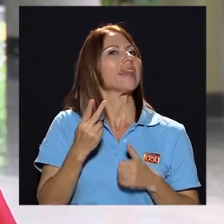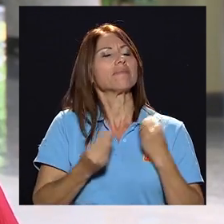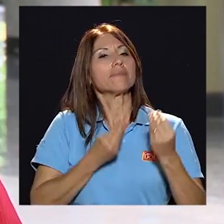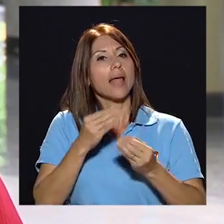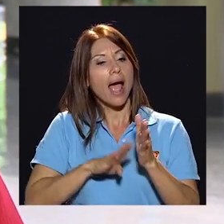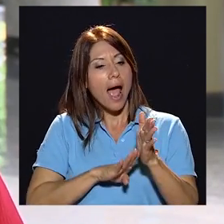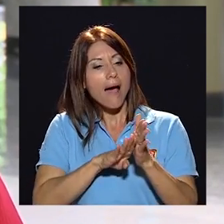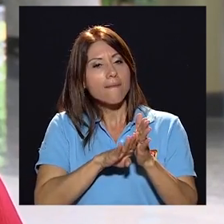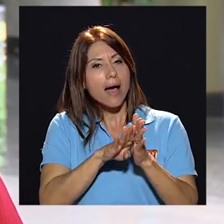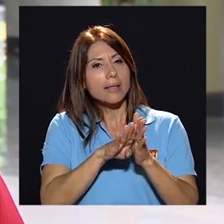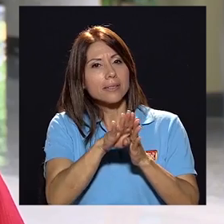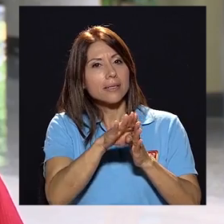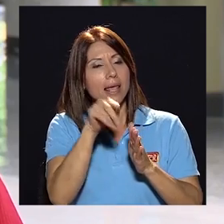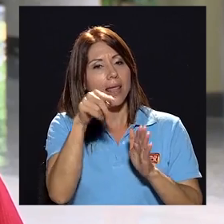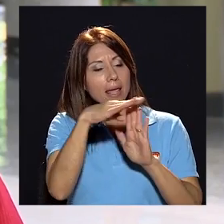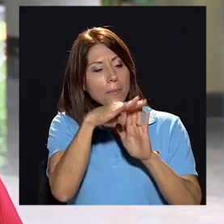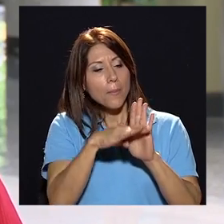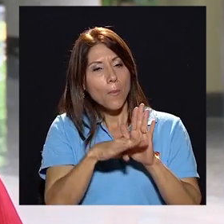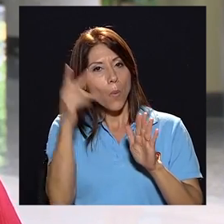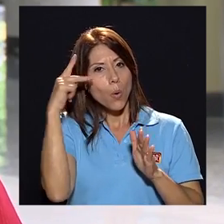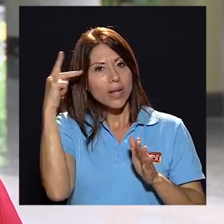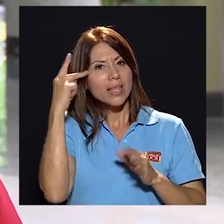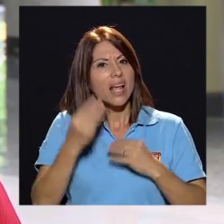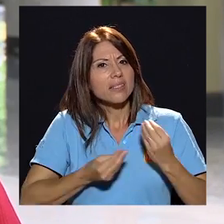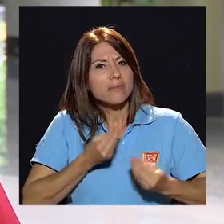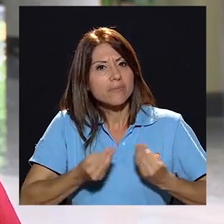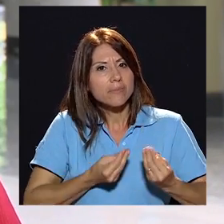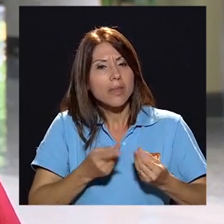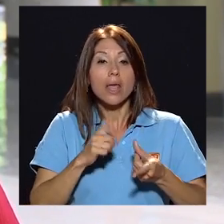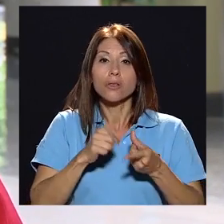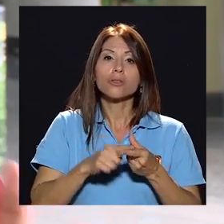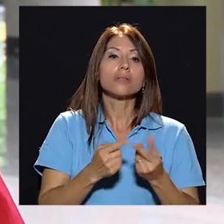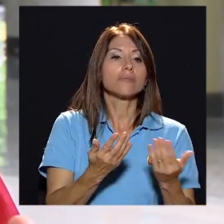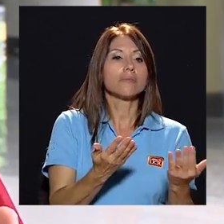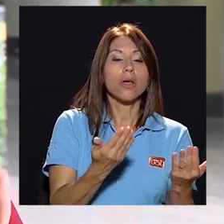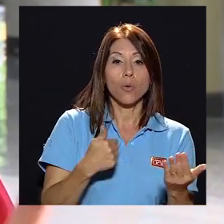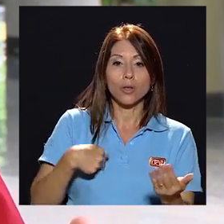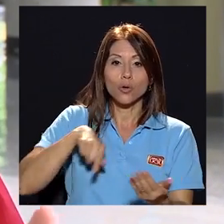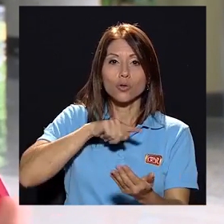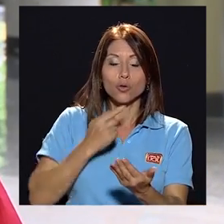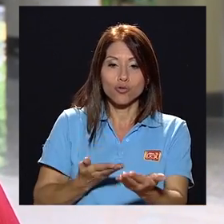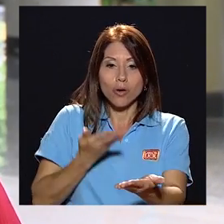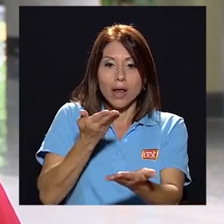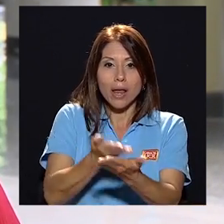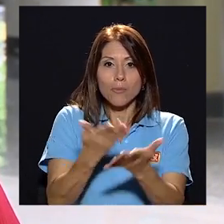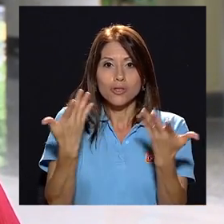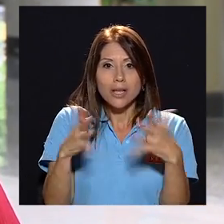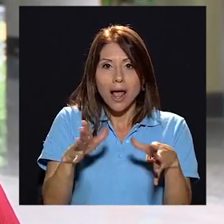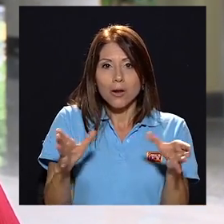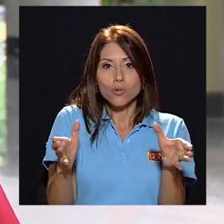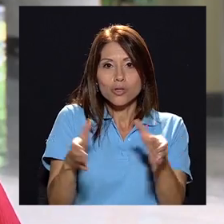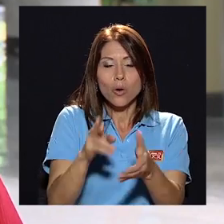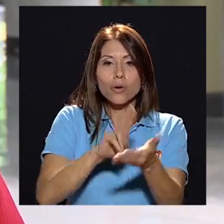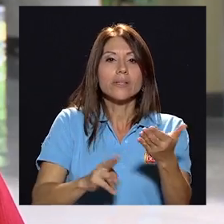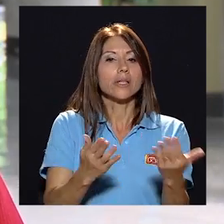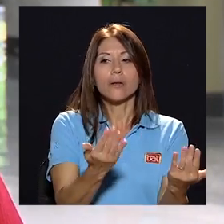avance que tienen esas políticas entonces vamos a solicitar informes apenas lleguemos al consejo universitario para